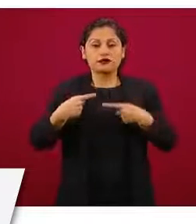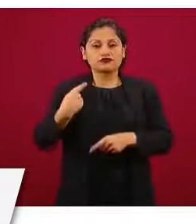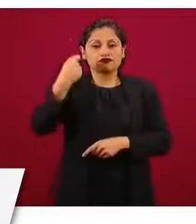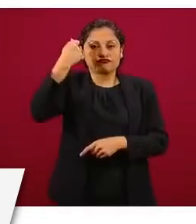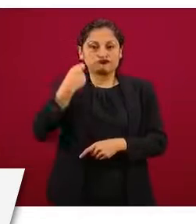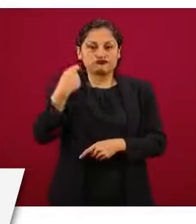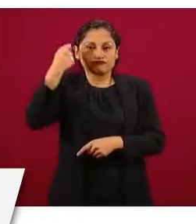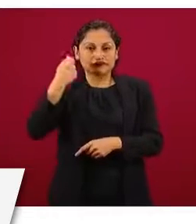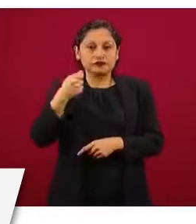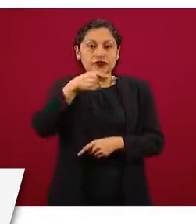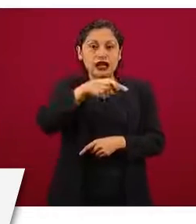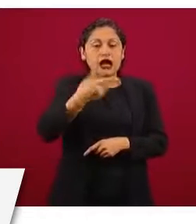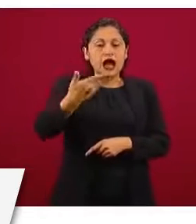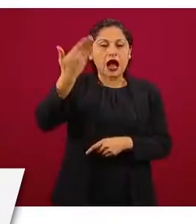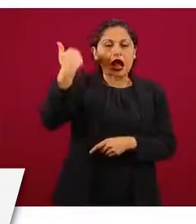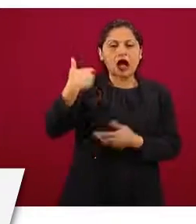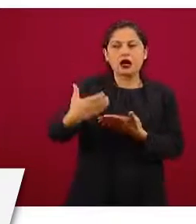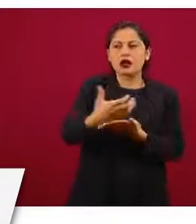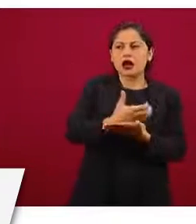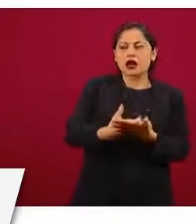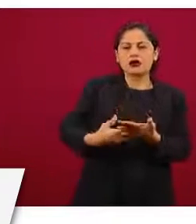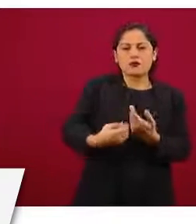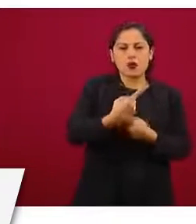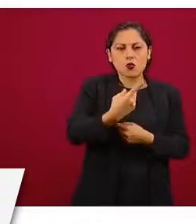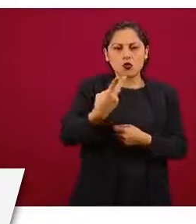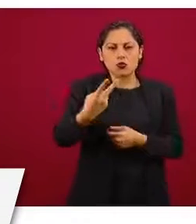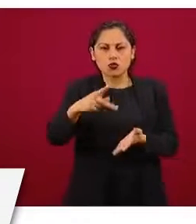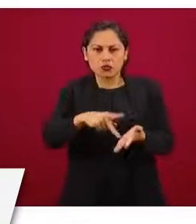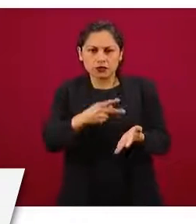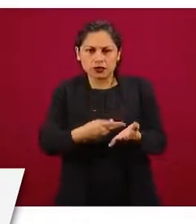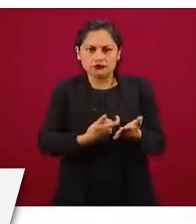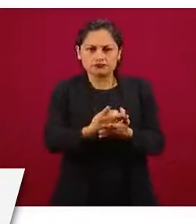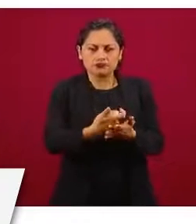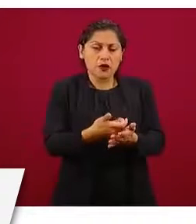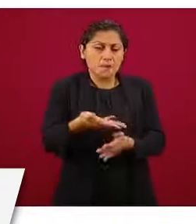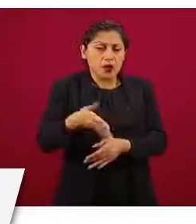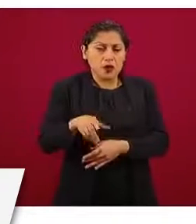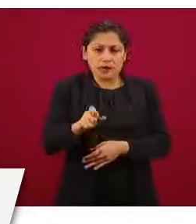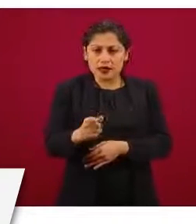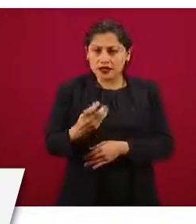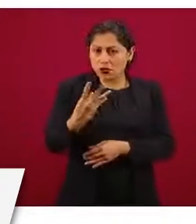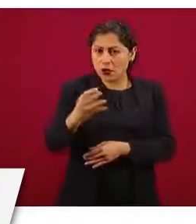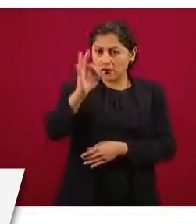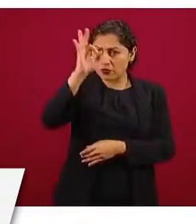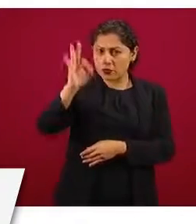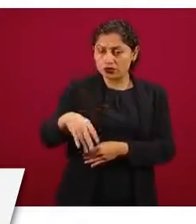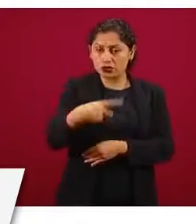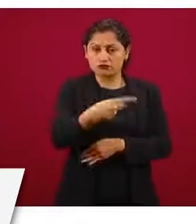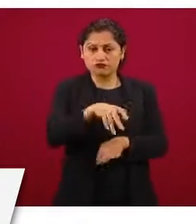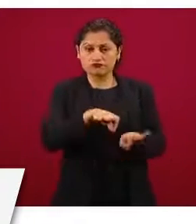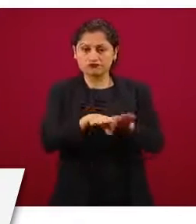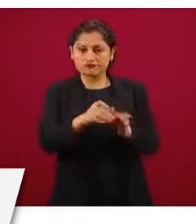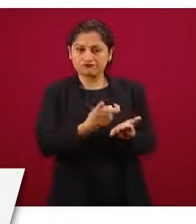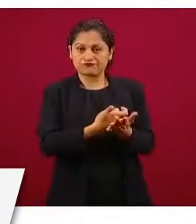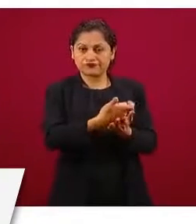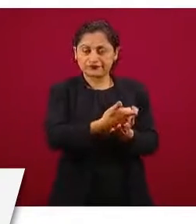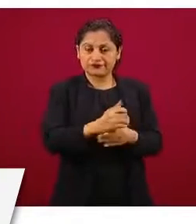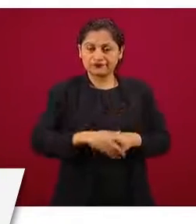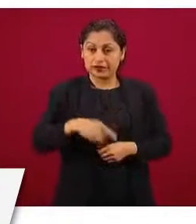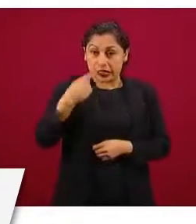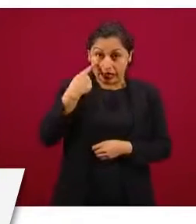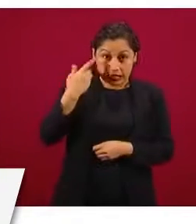los de uno y dos salarios mínimo, representa el 34 por ciento y el 24 por ciento de sus salarios. Si ven, por ejemplo,